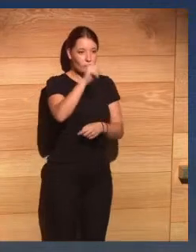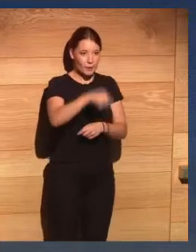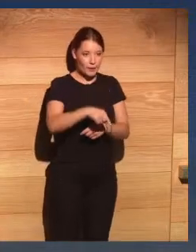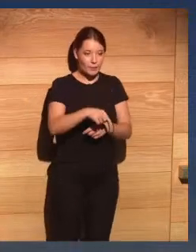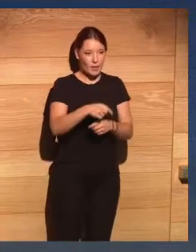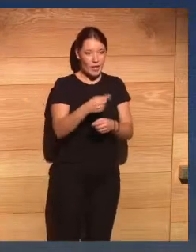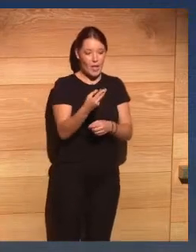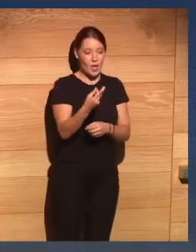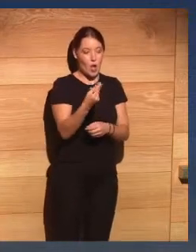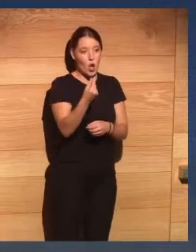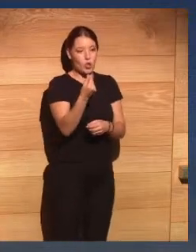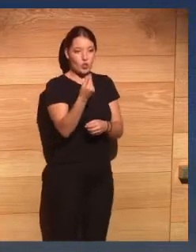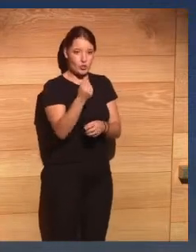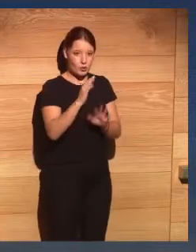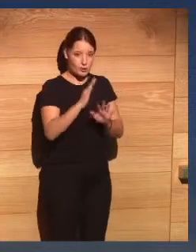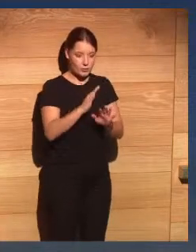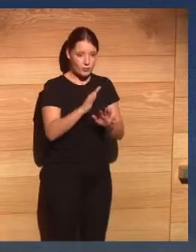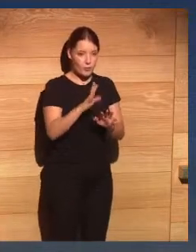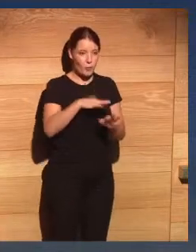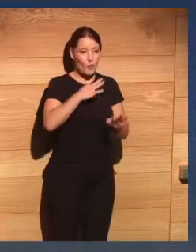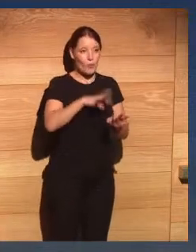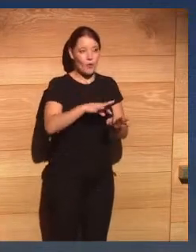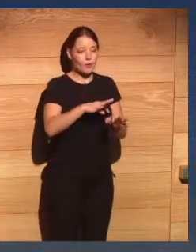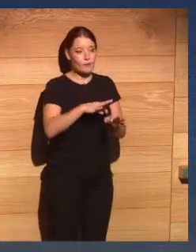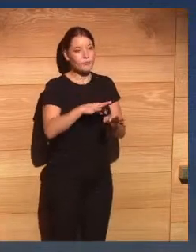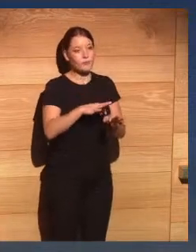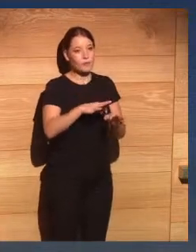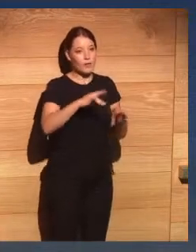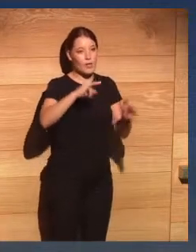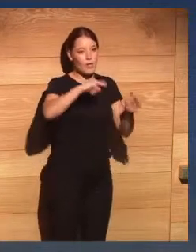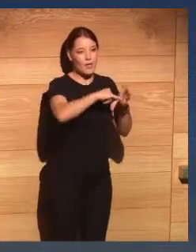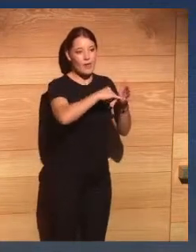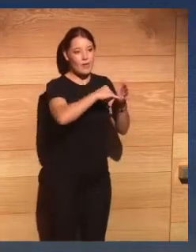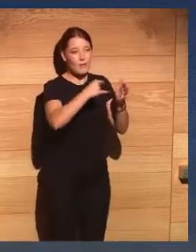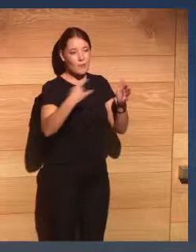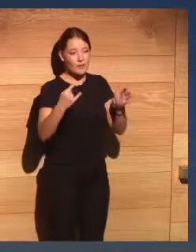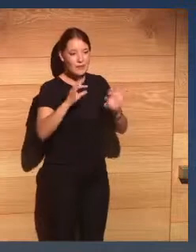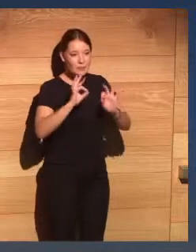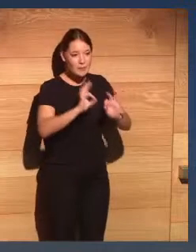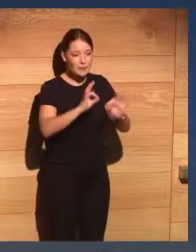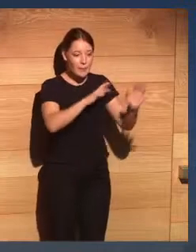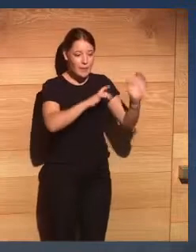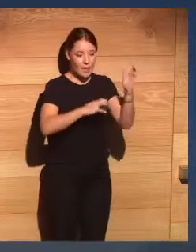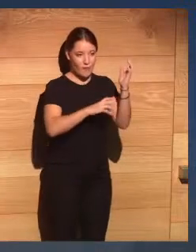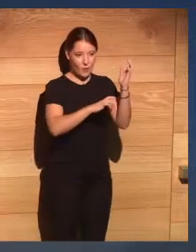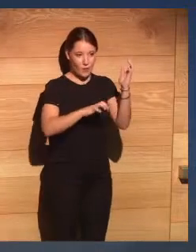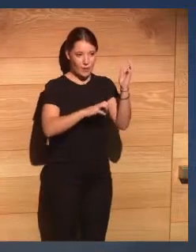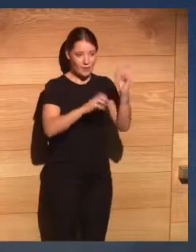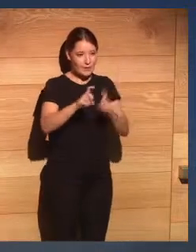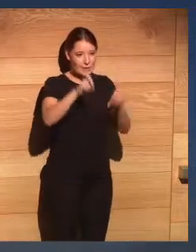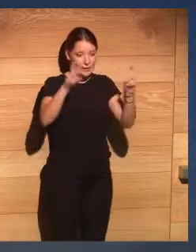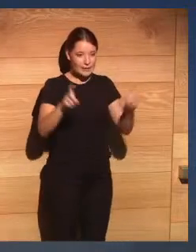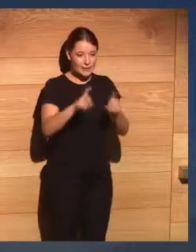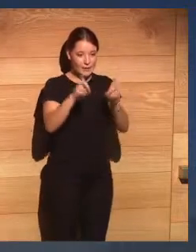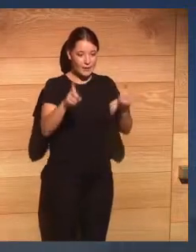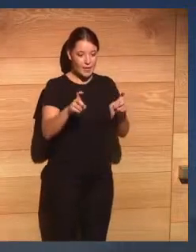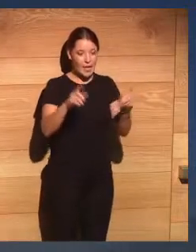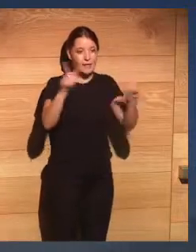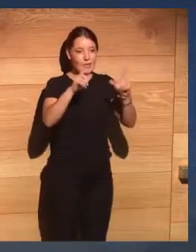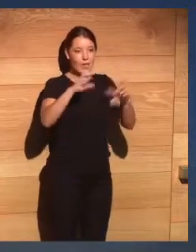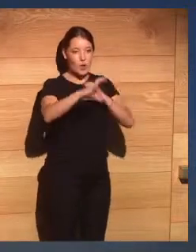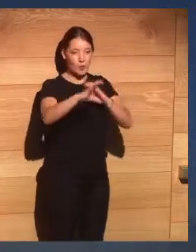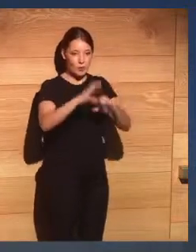distancia y posibilitaron la integración de la informática con las comunicaciones se produjo entonces una disrupción